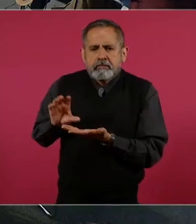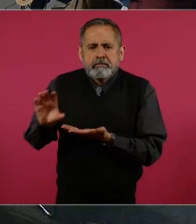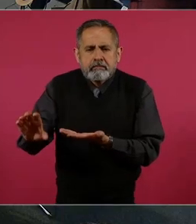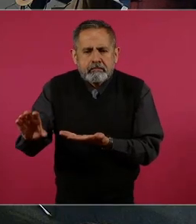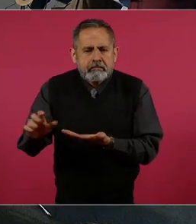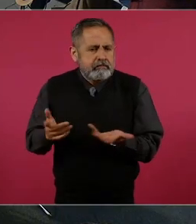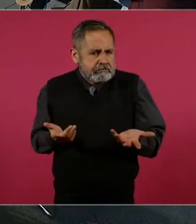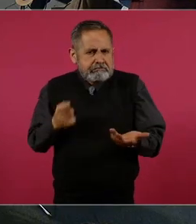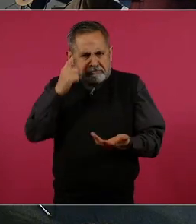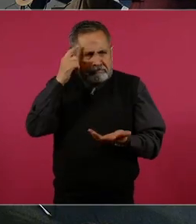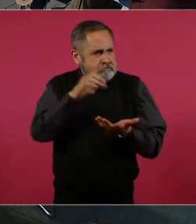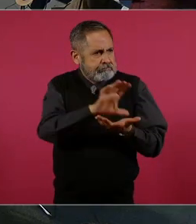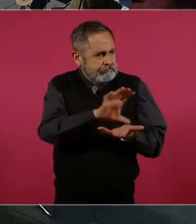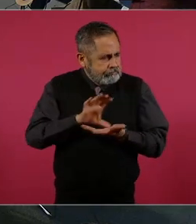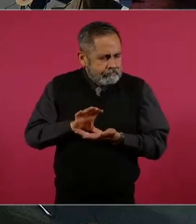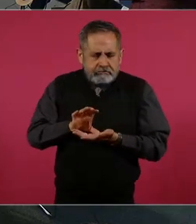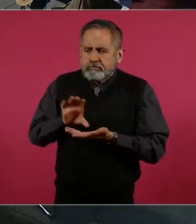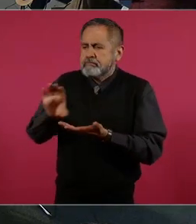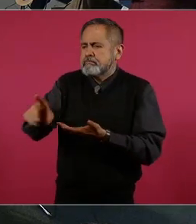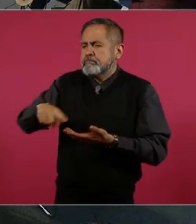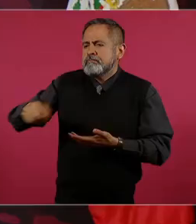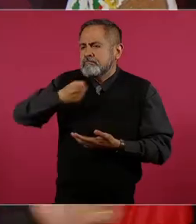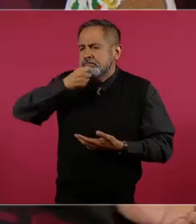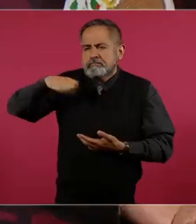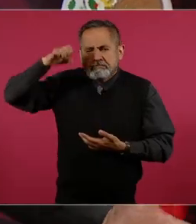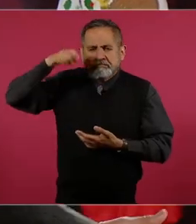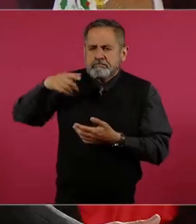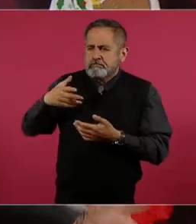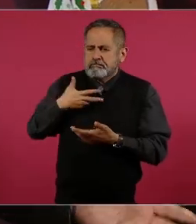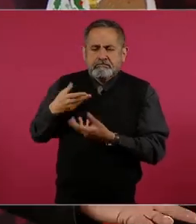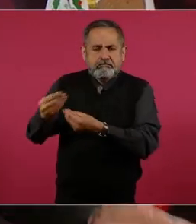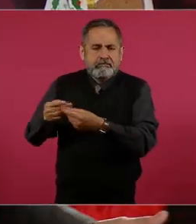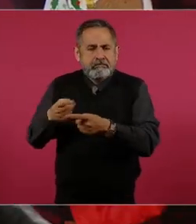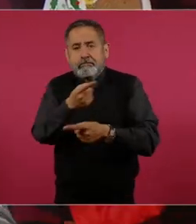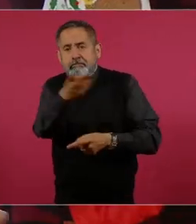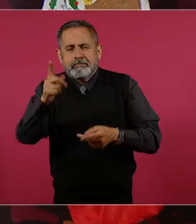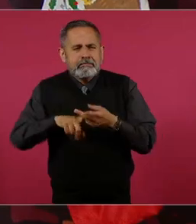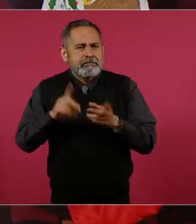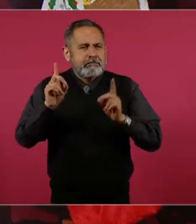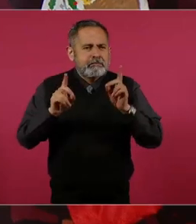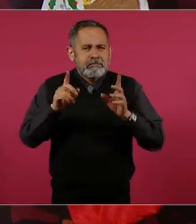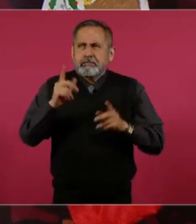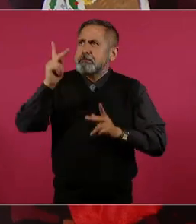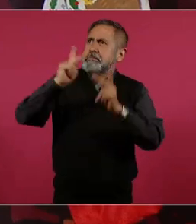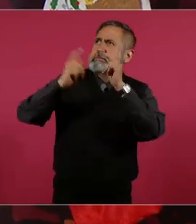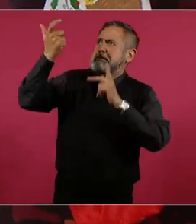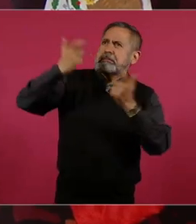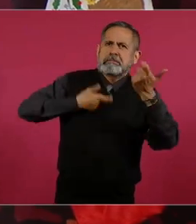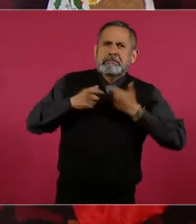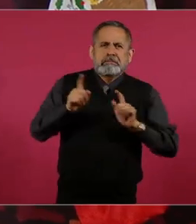preguntan de dónde sale el dinero, si estamos viendo que no nos hemos endeudado,